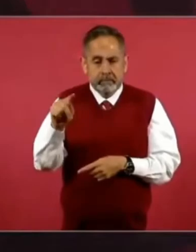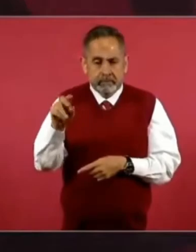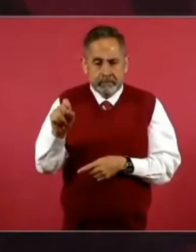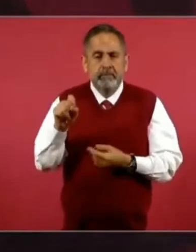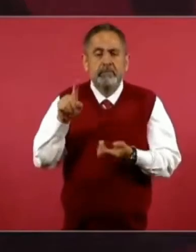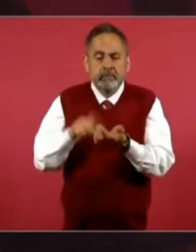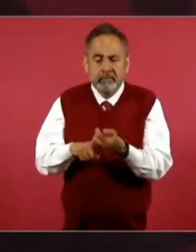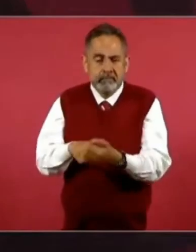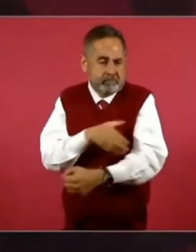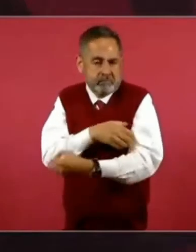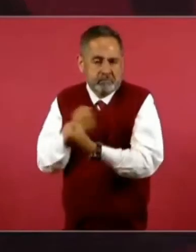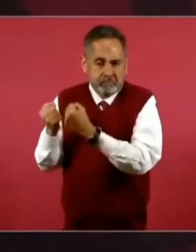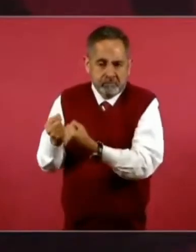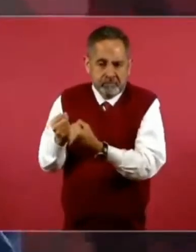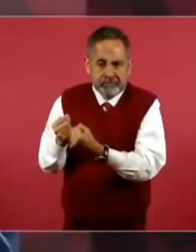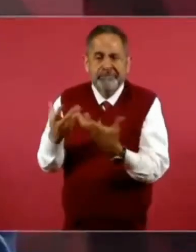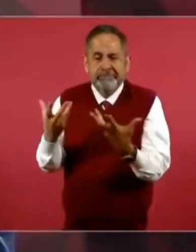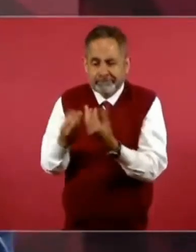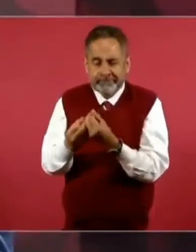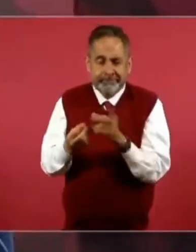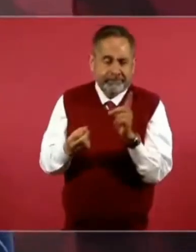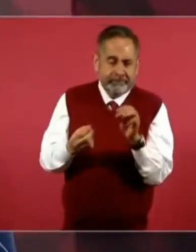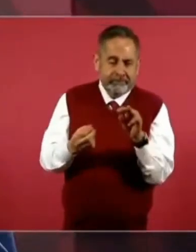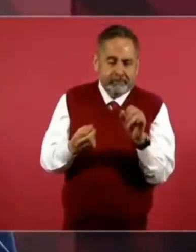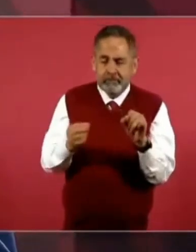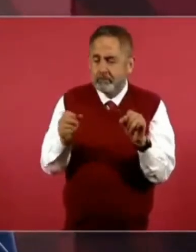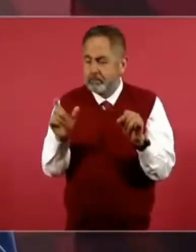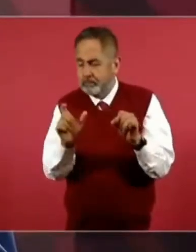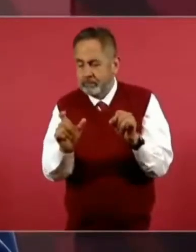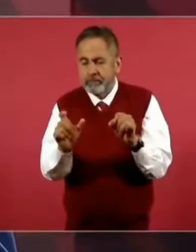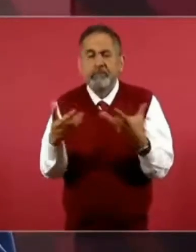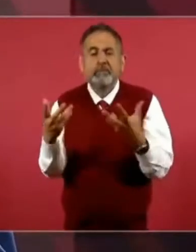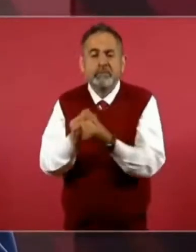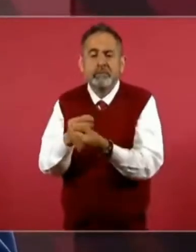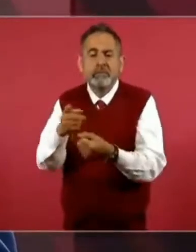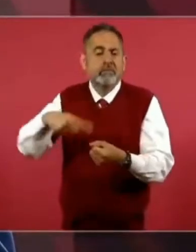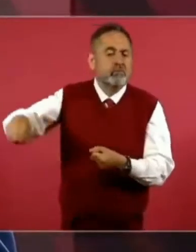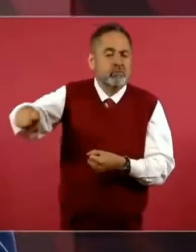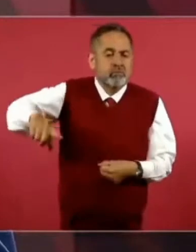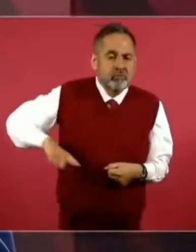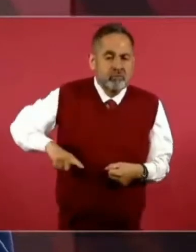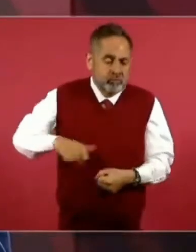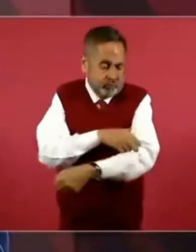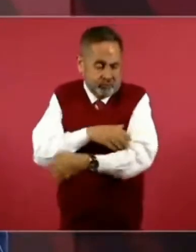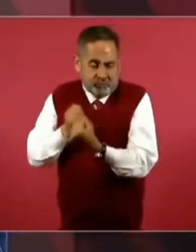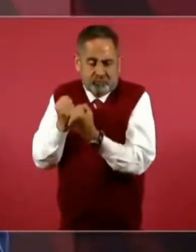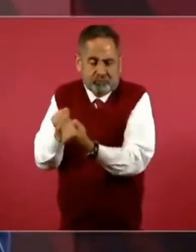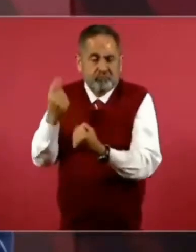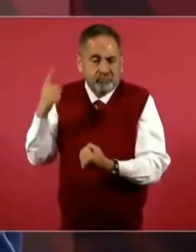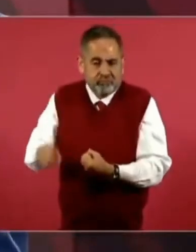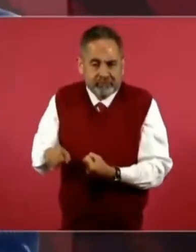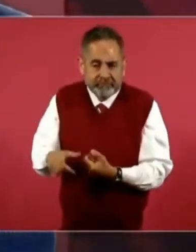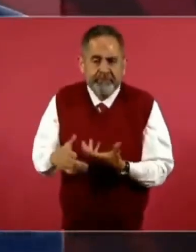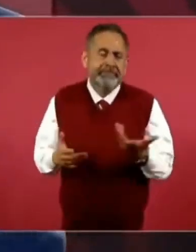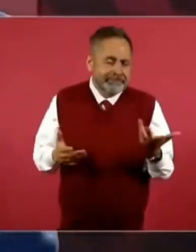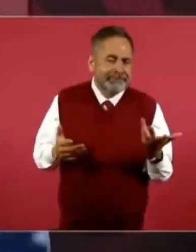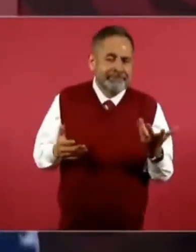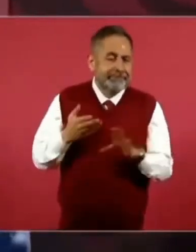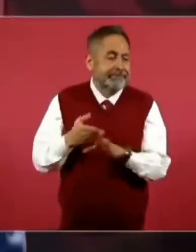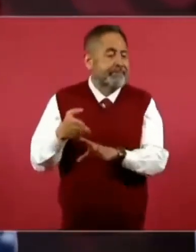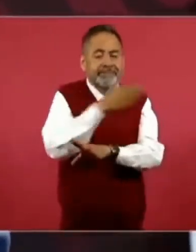poder del pueblo, y eso no existía. Ya dije, lo que había era una